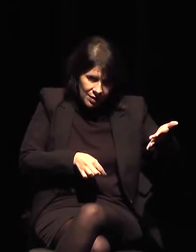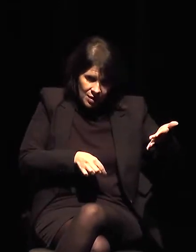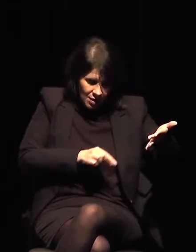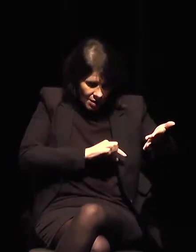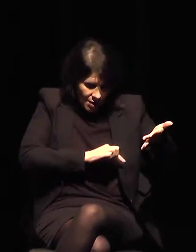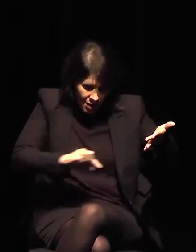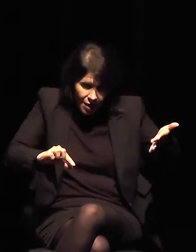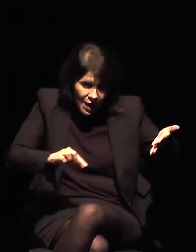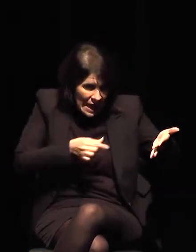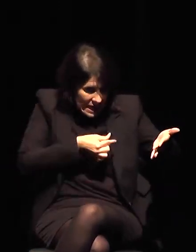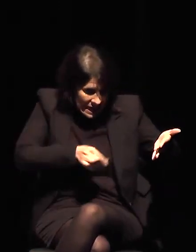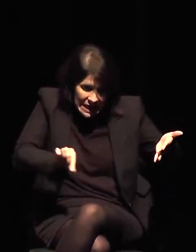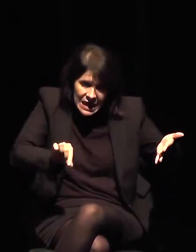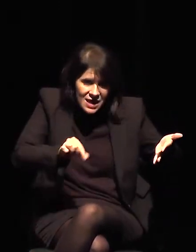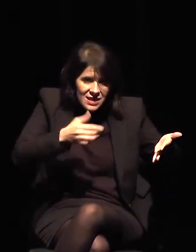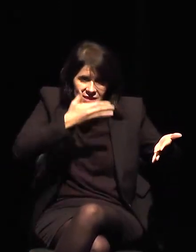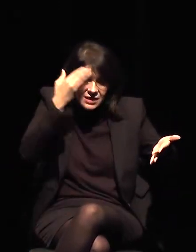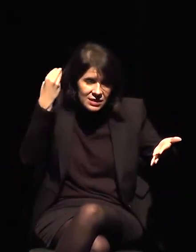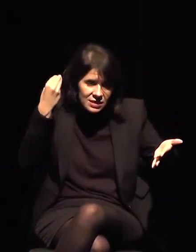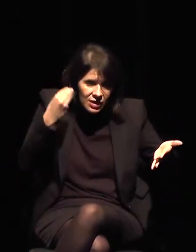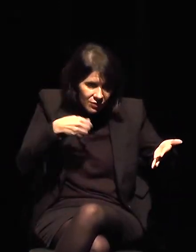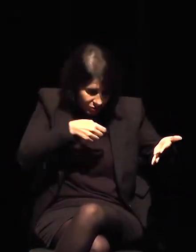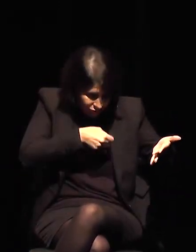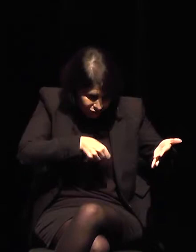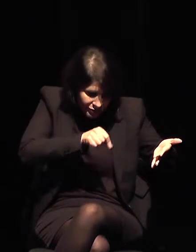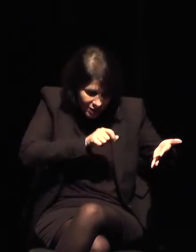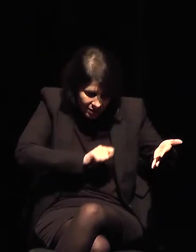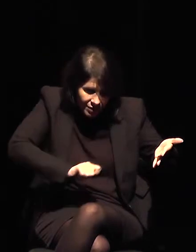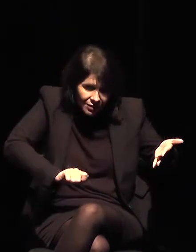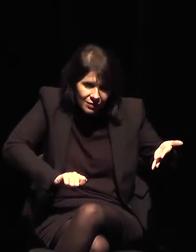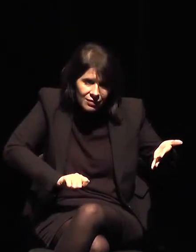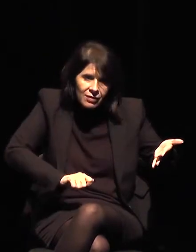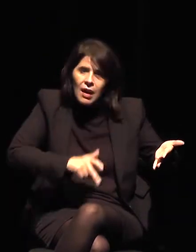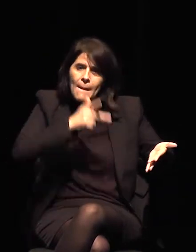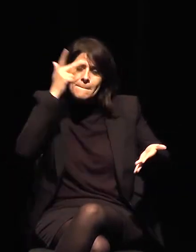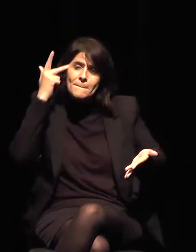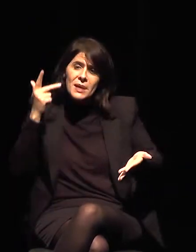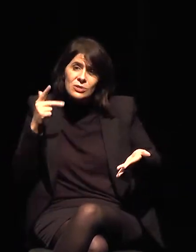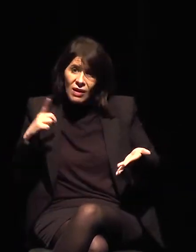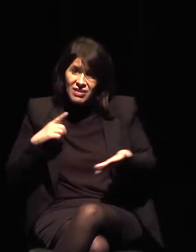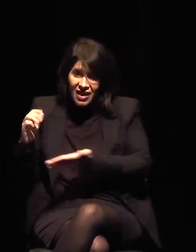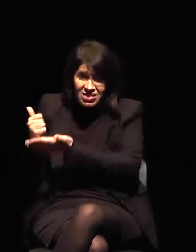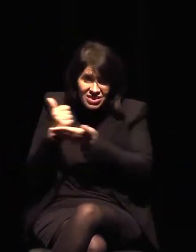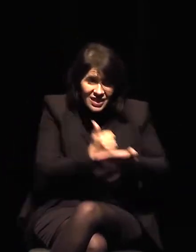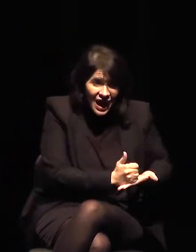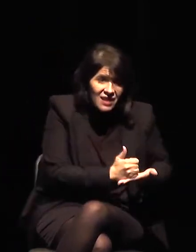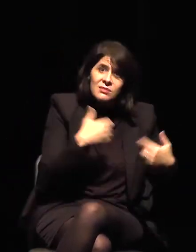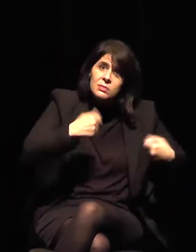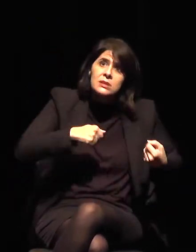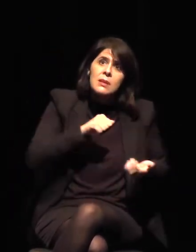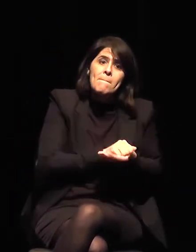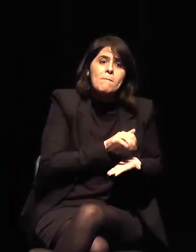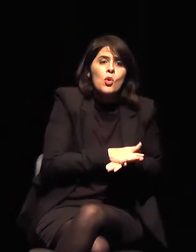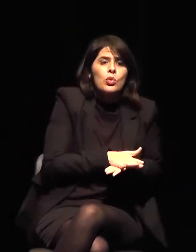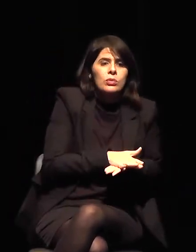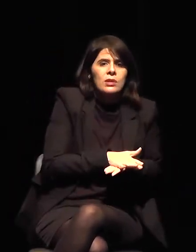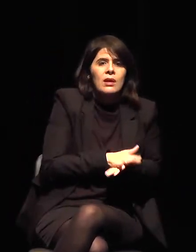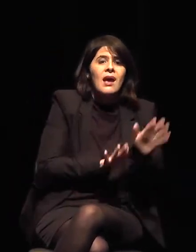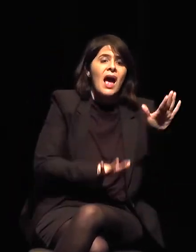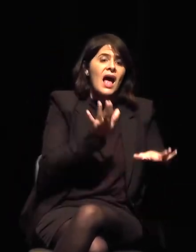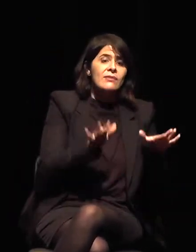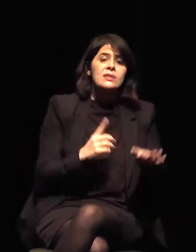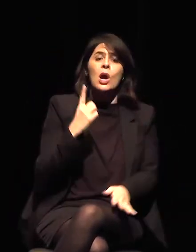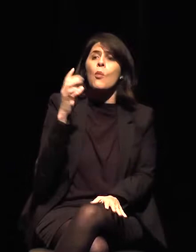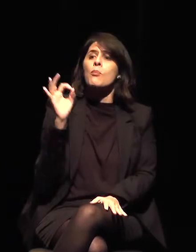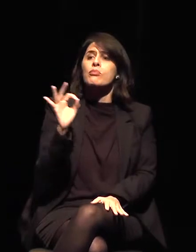¿a quién importa se les sanciona con el pago de una multa que a veces es el 1% del valor declarado de la obra? A